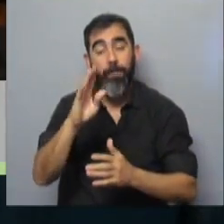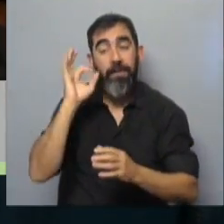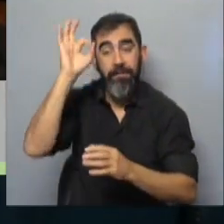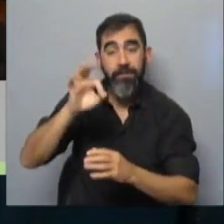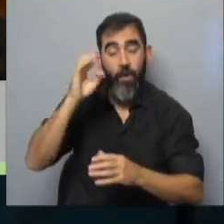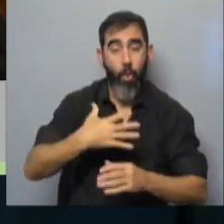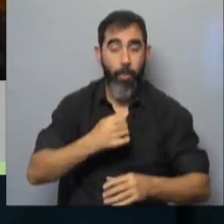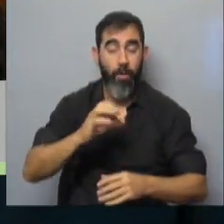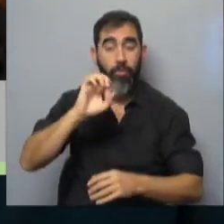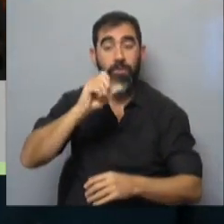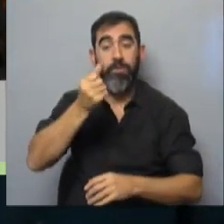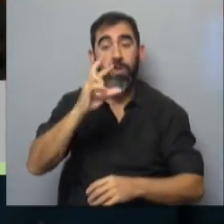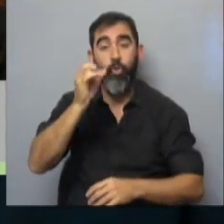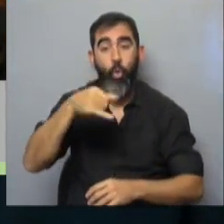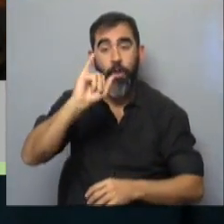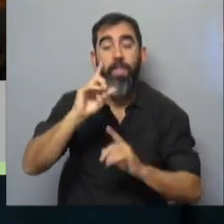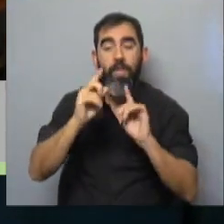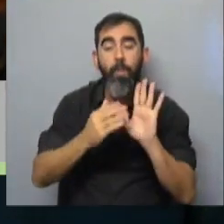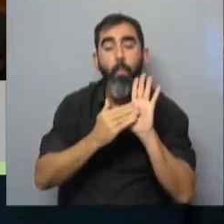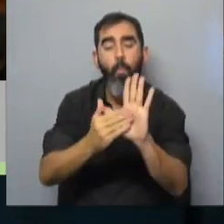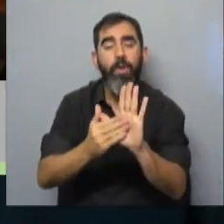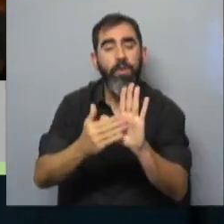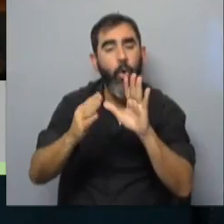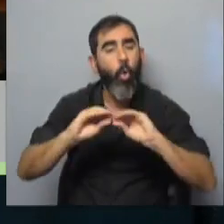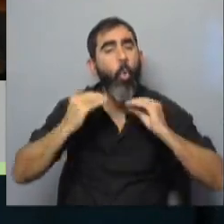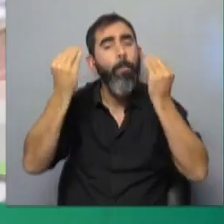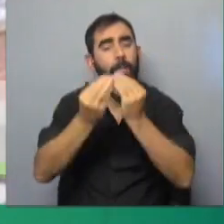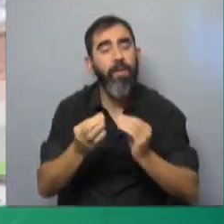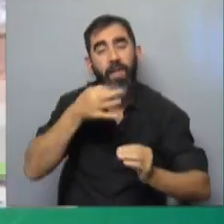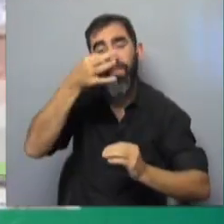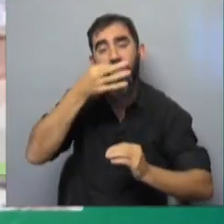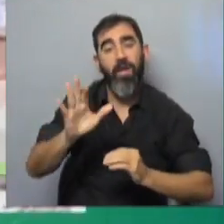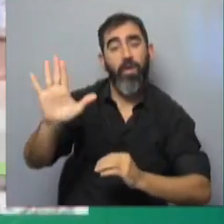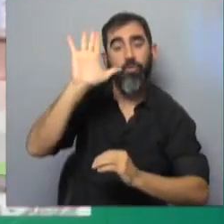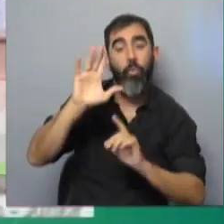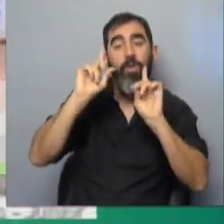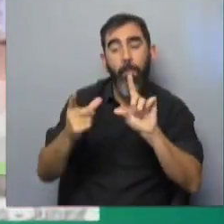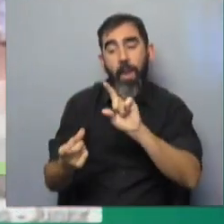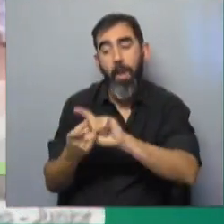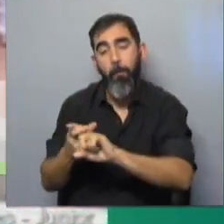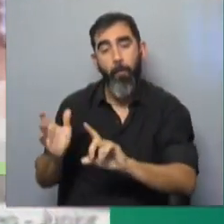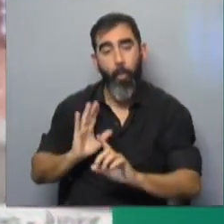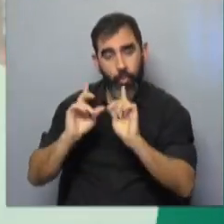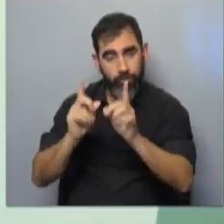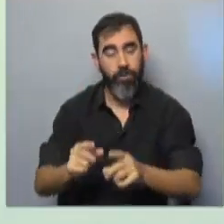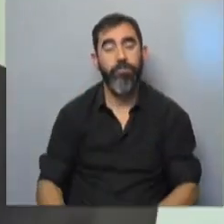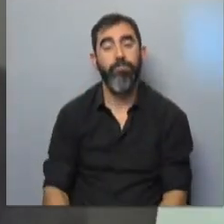senador blanco Juan Sartori debe presentar completa su declaración jurada y la de su esposa.